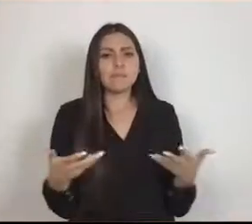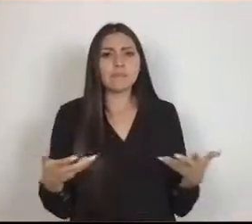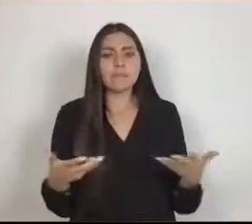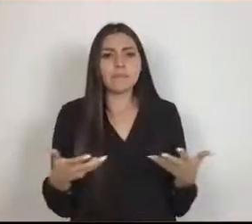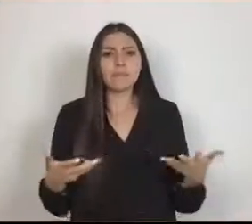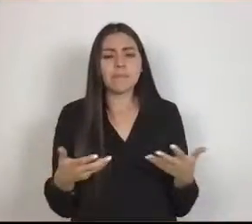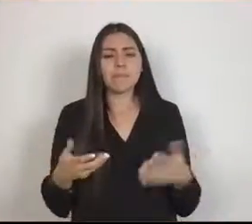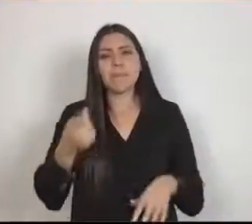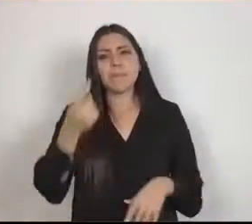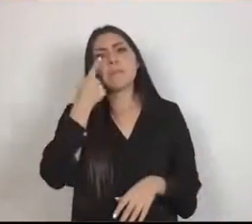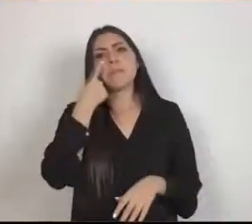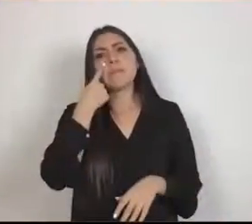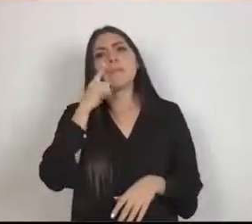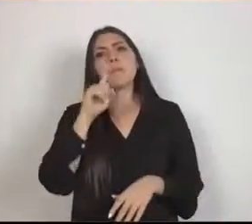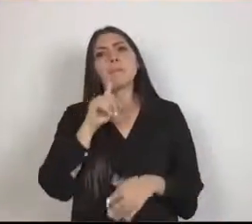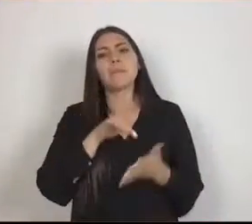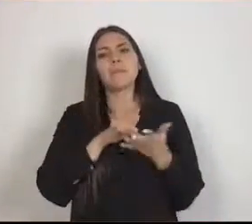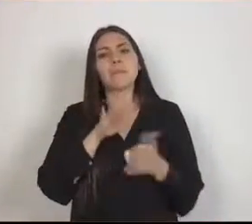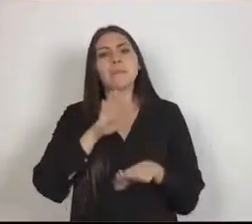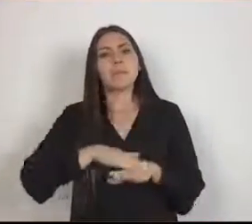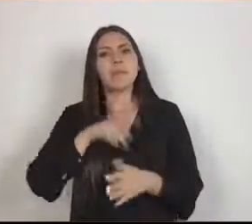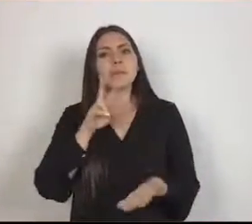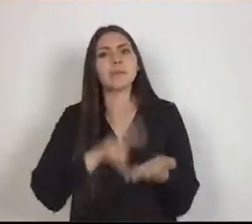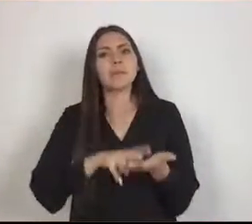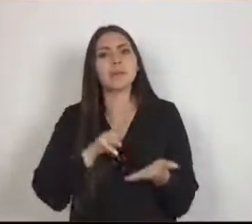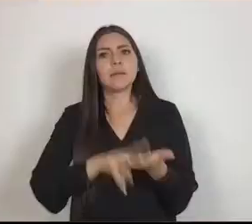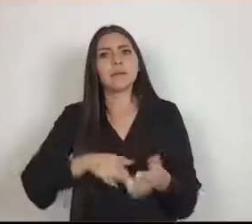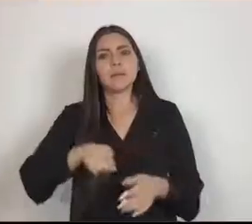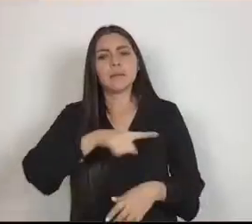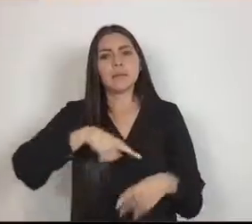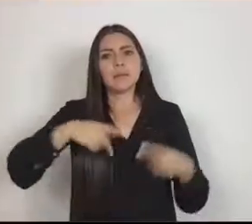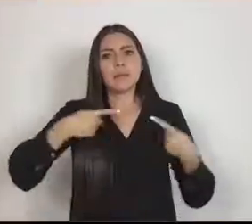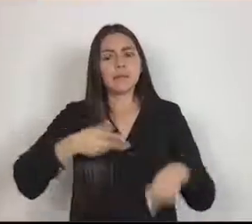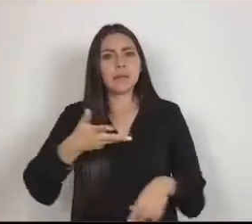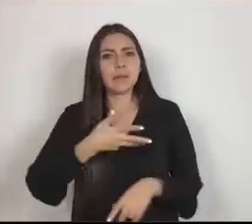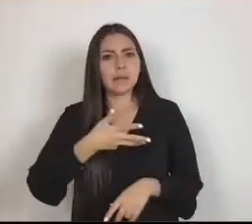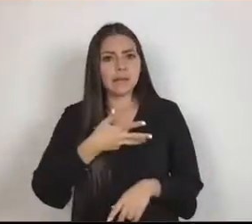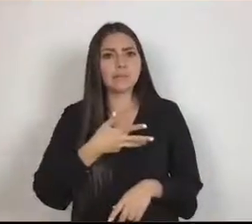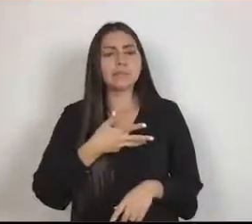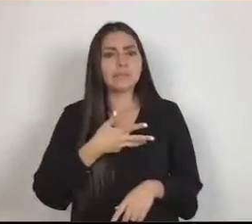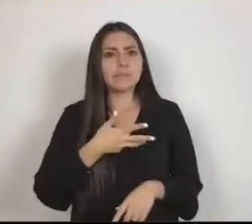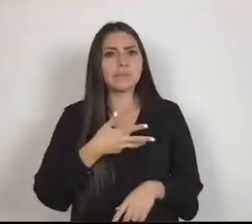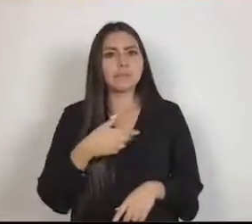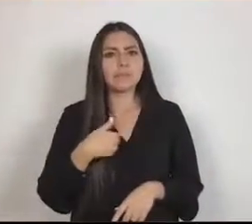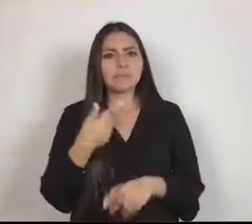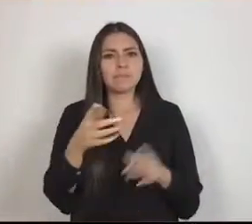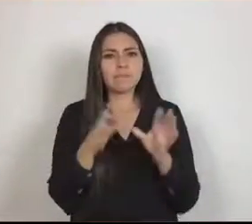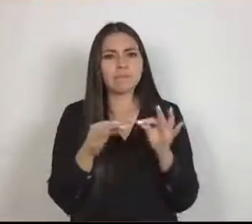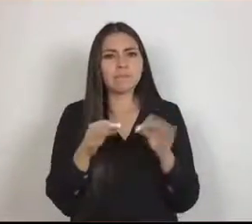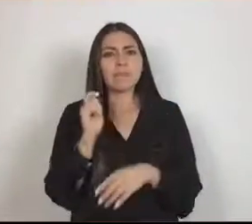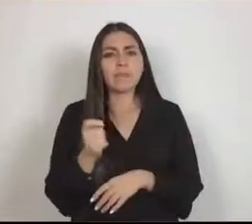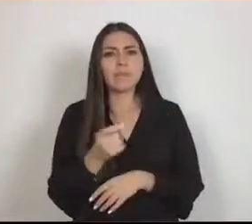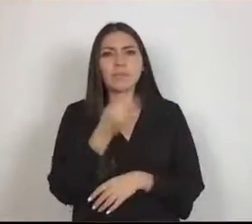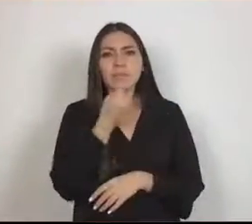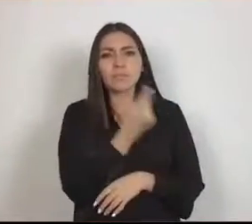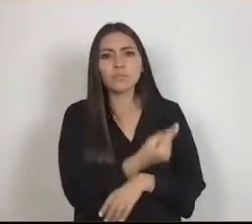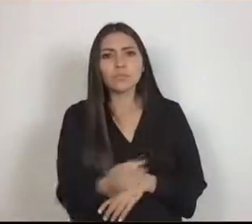de lo más preciado que tenemos los mexiquenses. Y me refiero a las niñas, los niños,